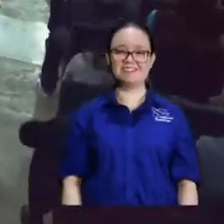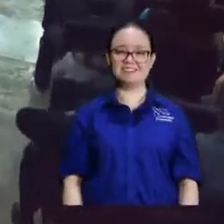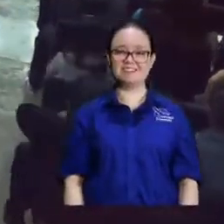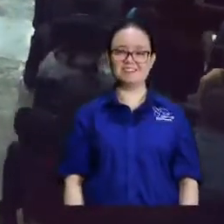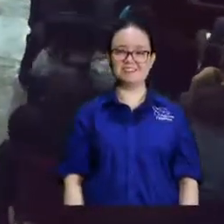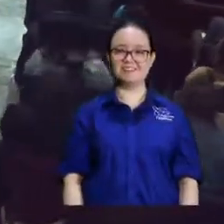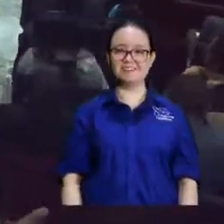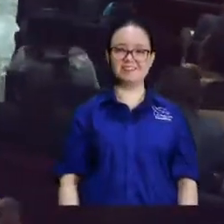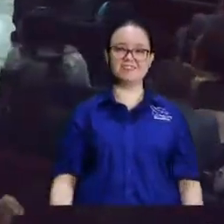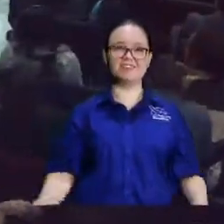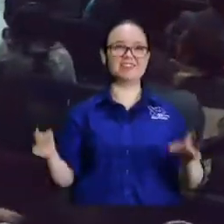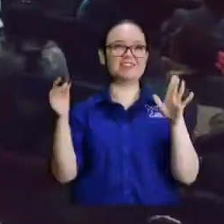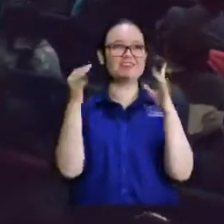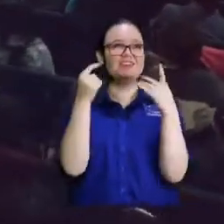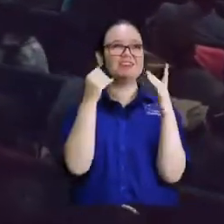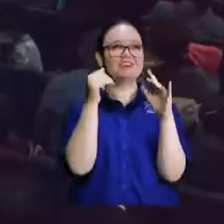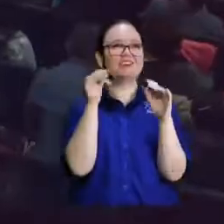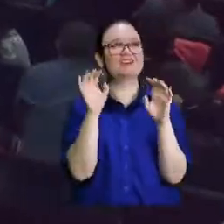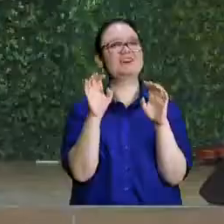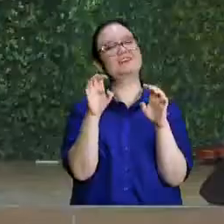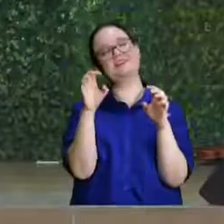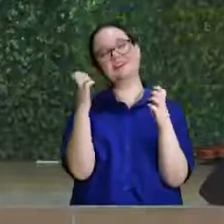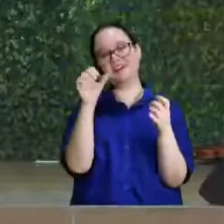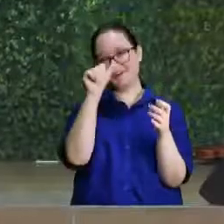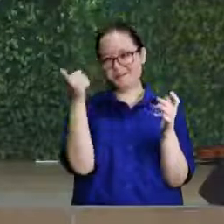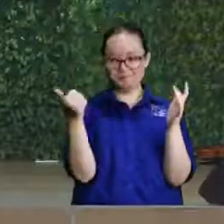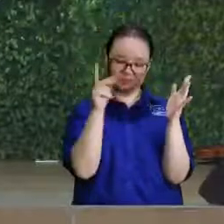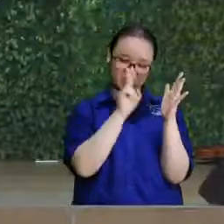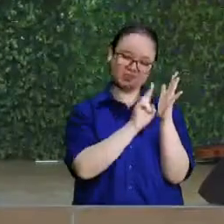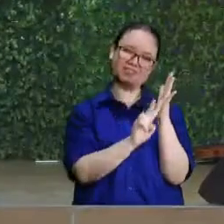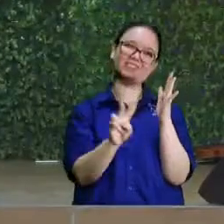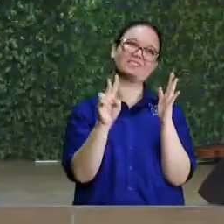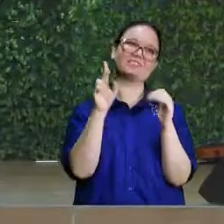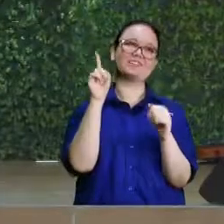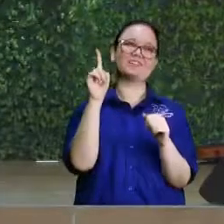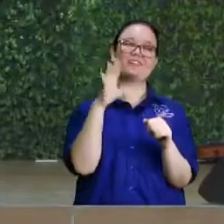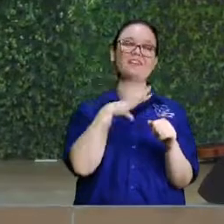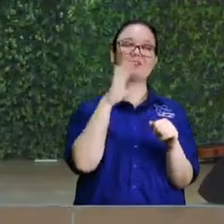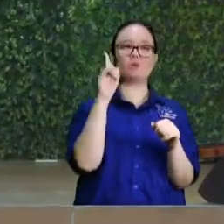le voy a leer otro versículo ahorita estoy en el número 1 de las 12